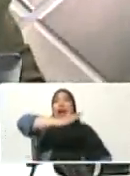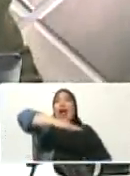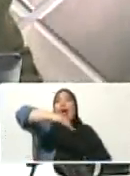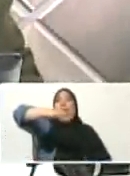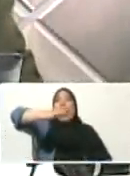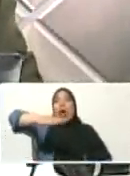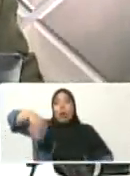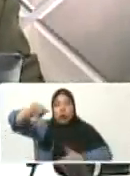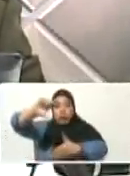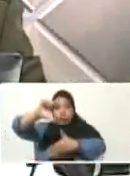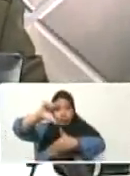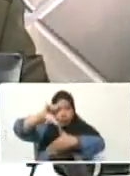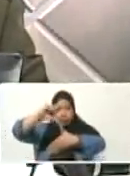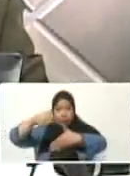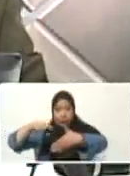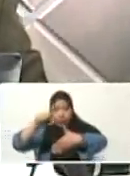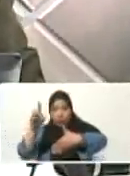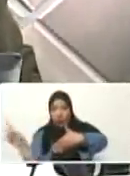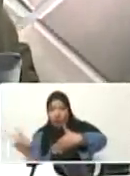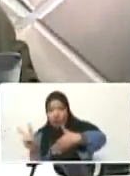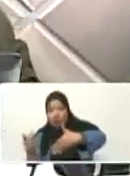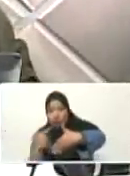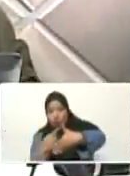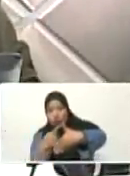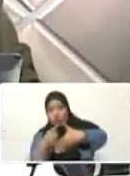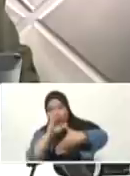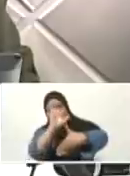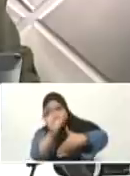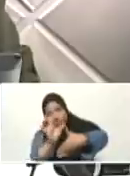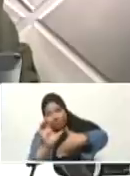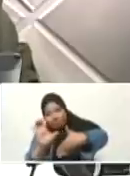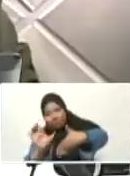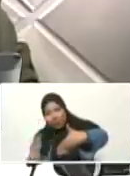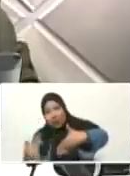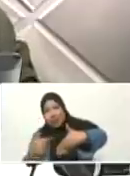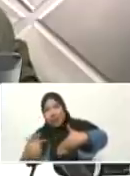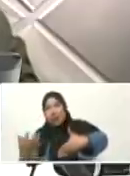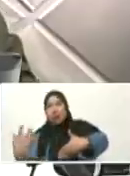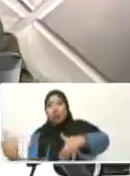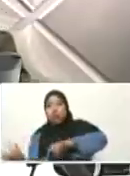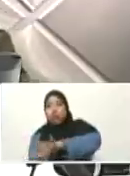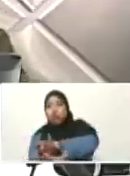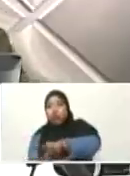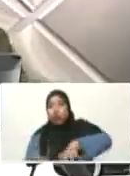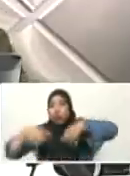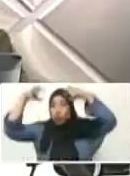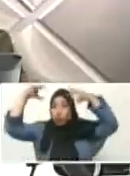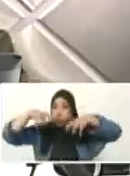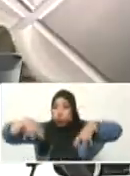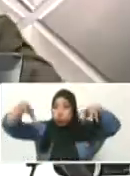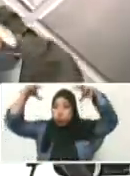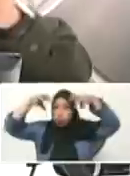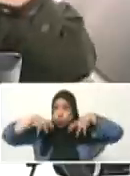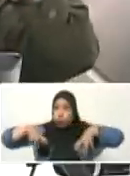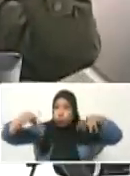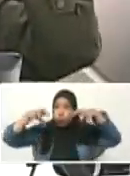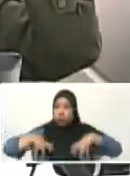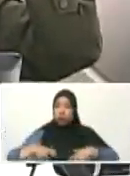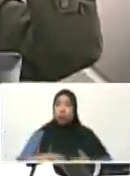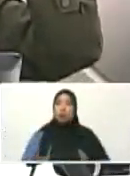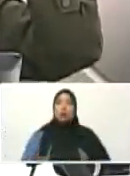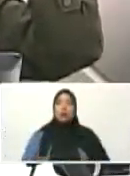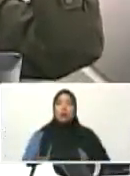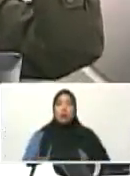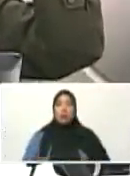cambio climático. Esta trayectoria que ustedes pueden ver, aquí está dibujada